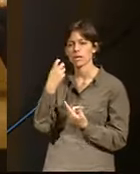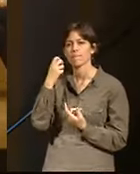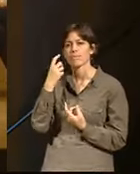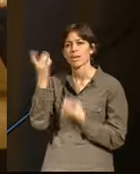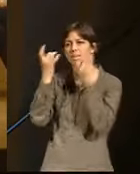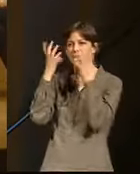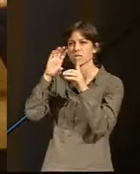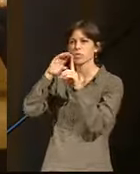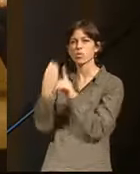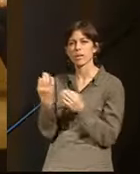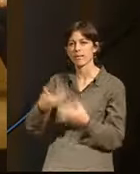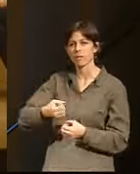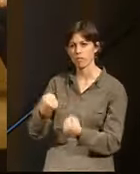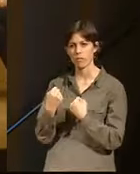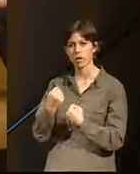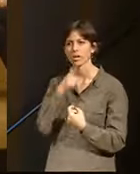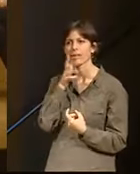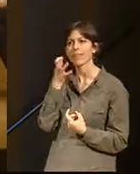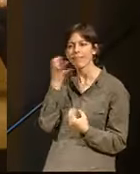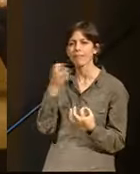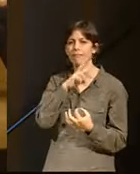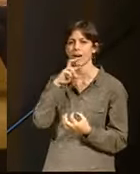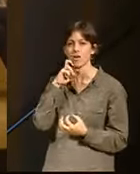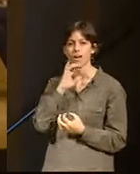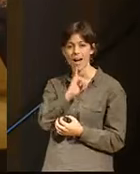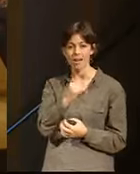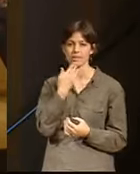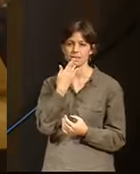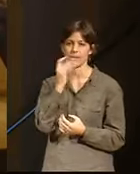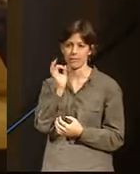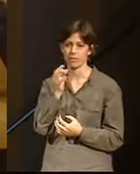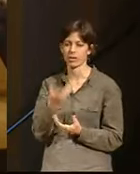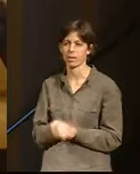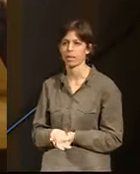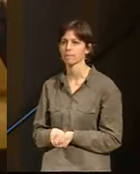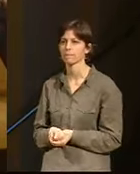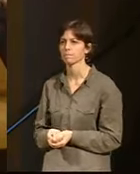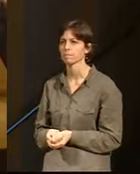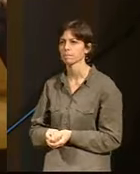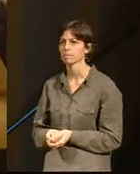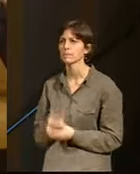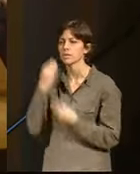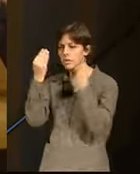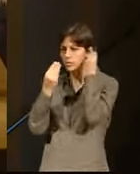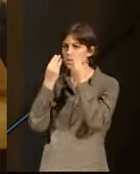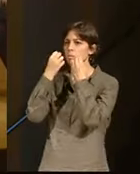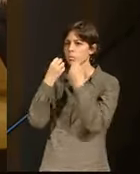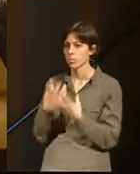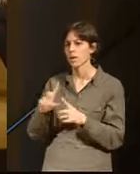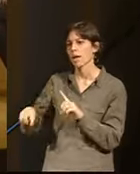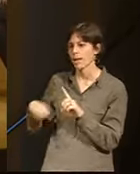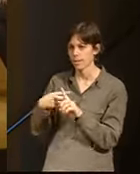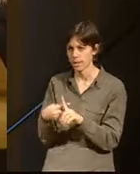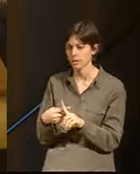realmente valorar lo que efectivamente uno tiene. Y está muy bien, digo, reflexionar, pero creo que además de